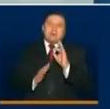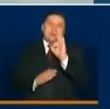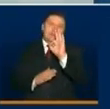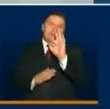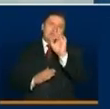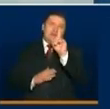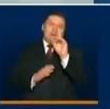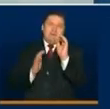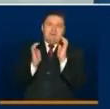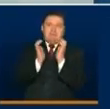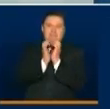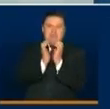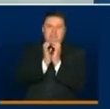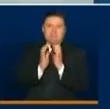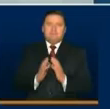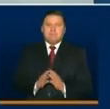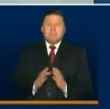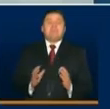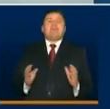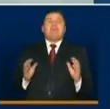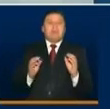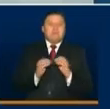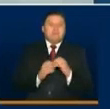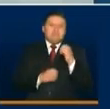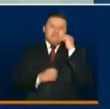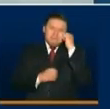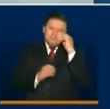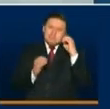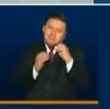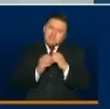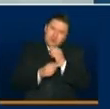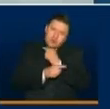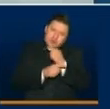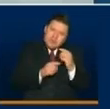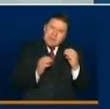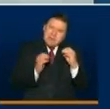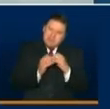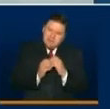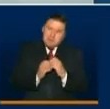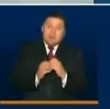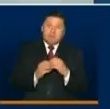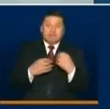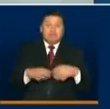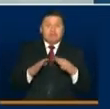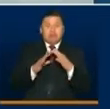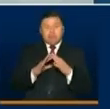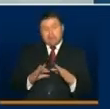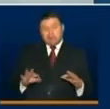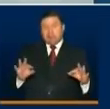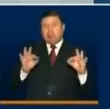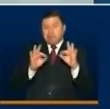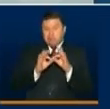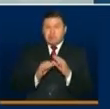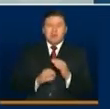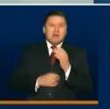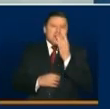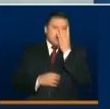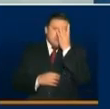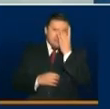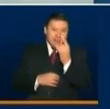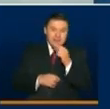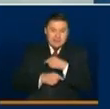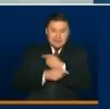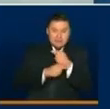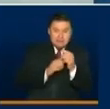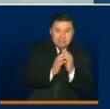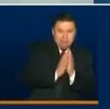de mayo. Vamos a ganarnos una semana, que es muy importante, porque en esta